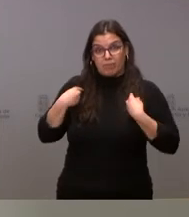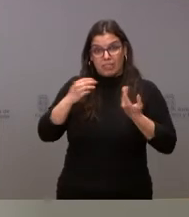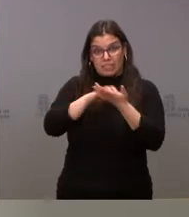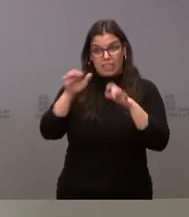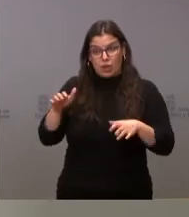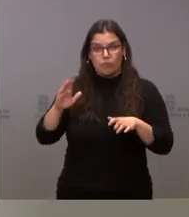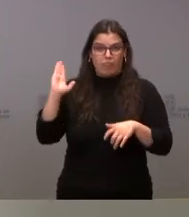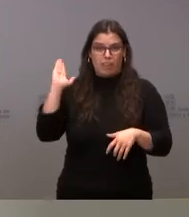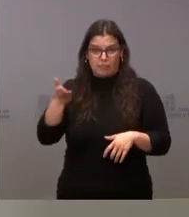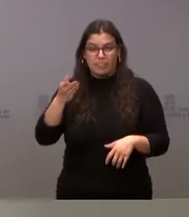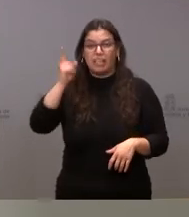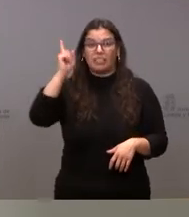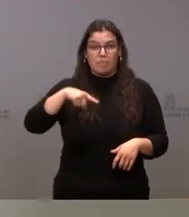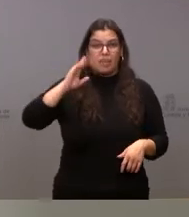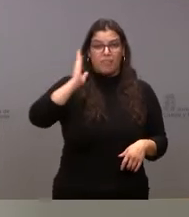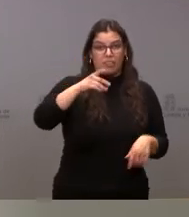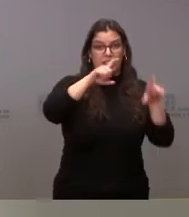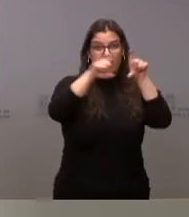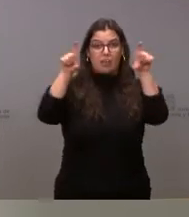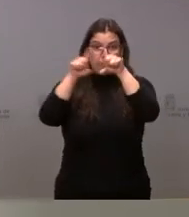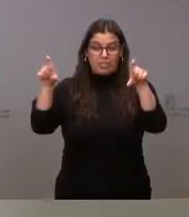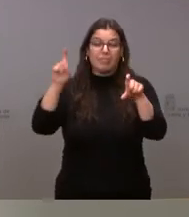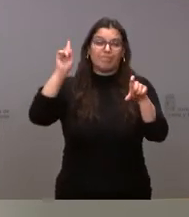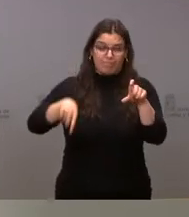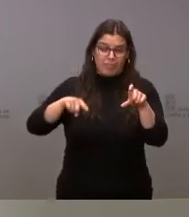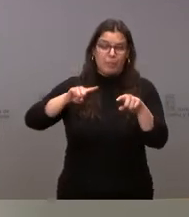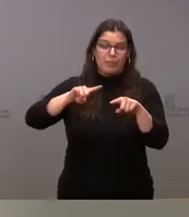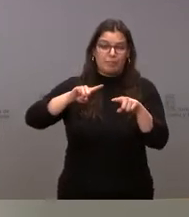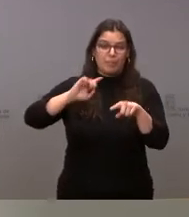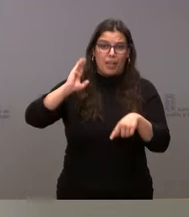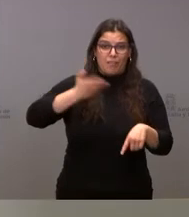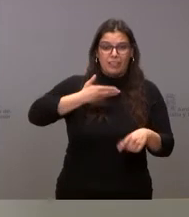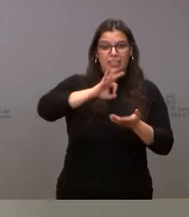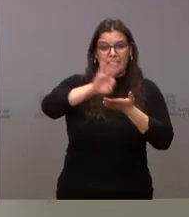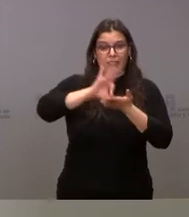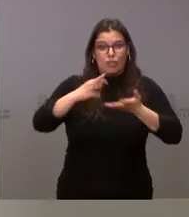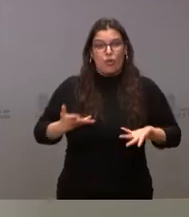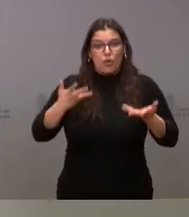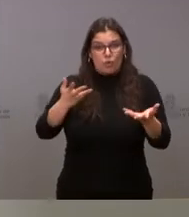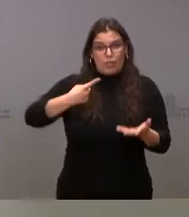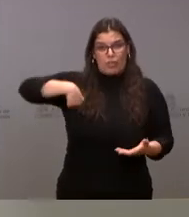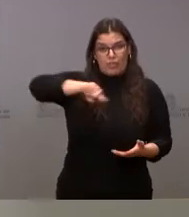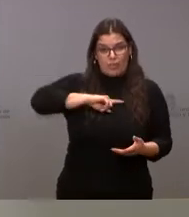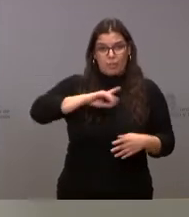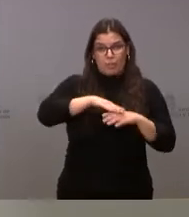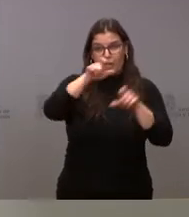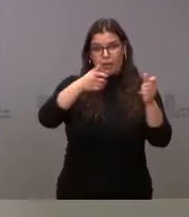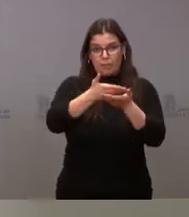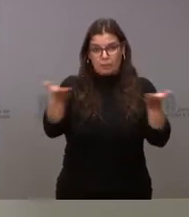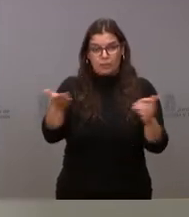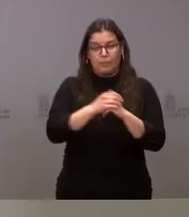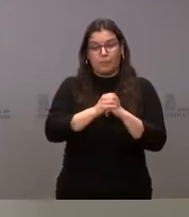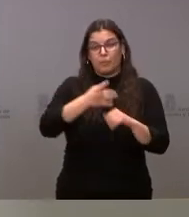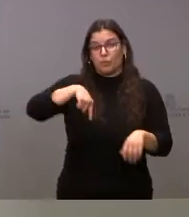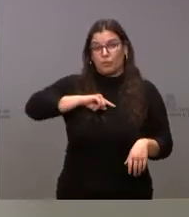las empresas de nuestra comunidad autónoma y que también repercute sobre los servicios que prestamos al conjunto de los ciudadanos. Nosotros reiteramos